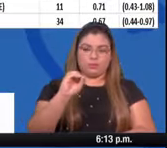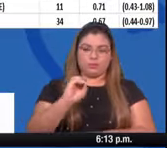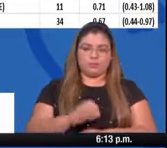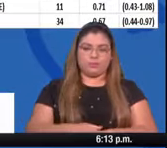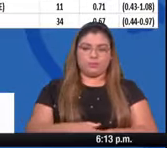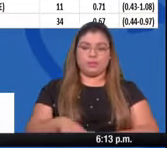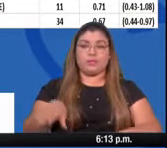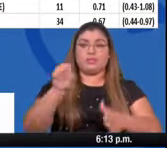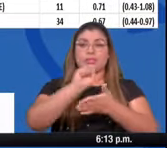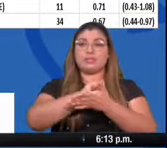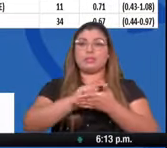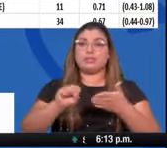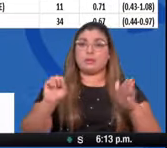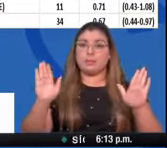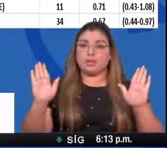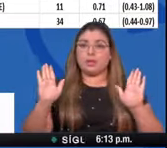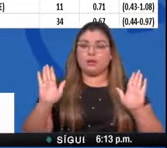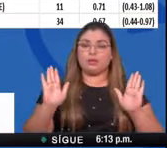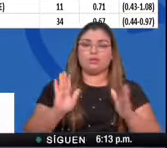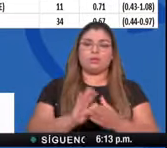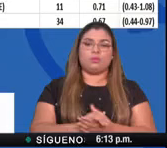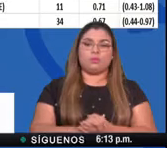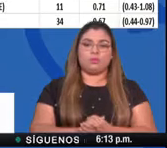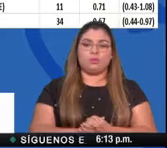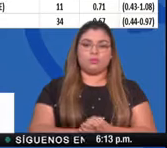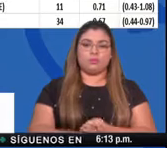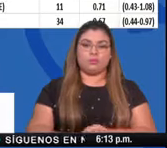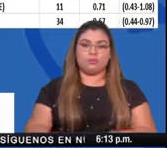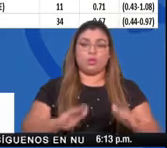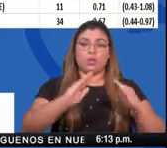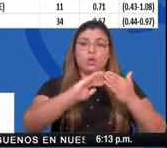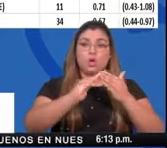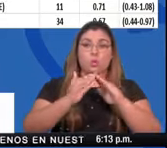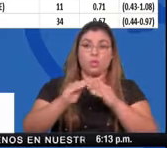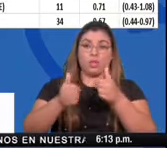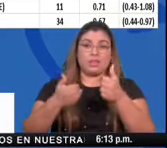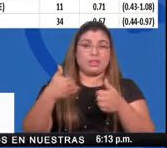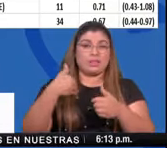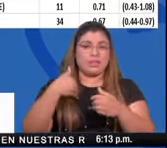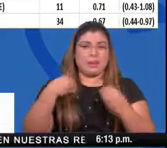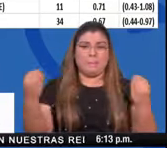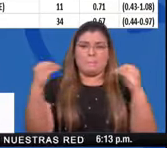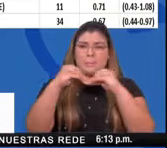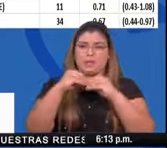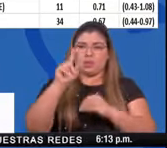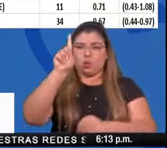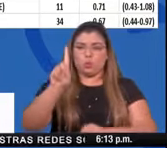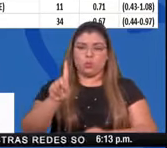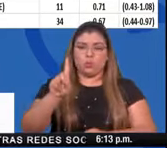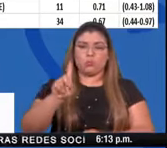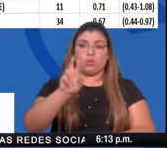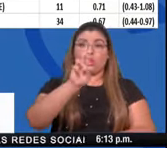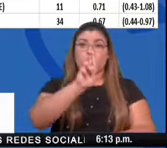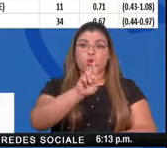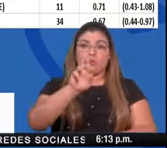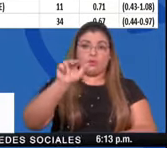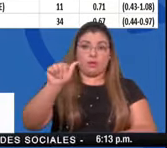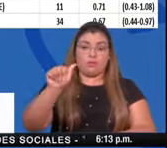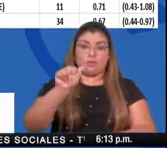San Miguelito, los corregimientos que tienen arriba de uno, Rufina Alfaro,